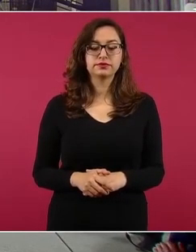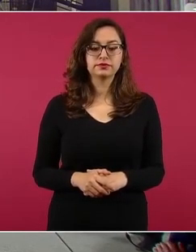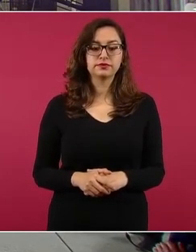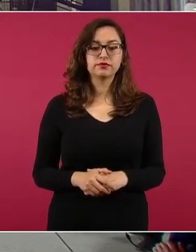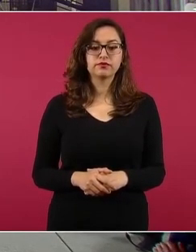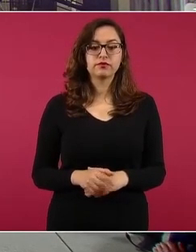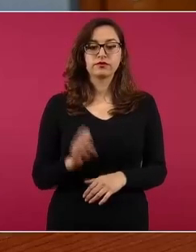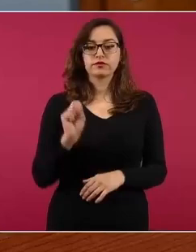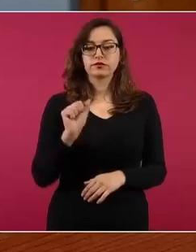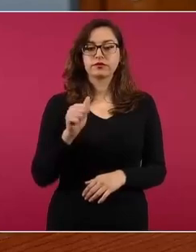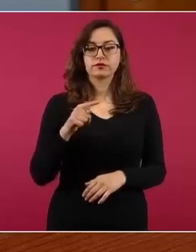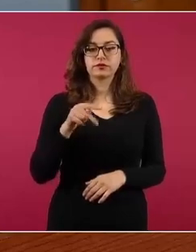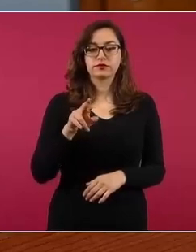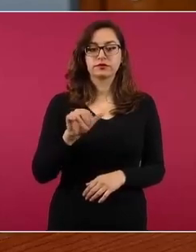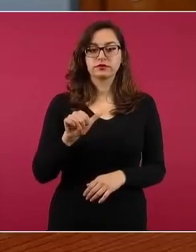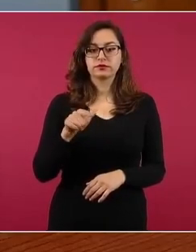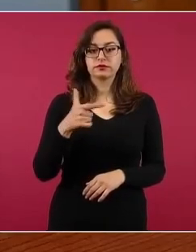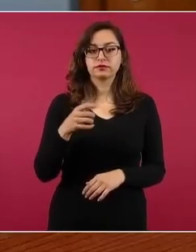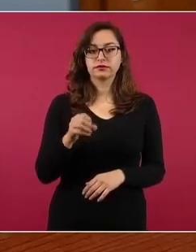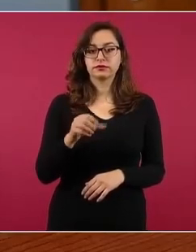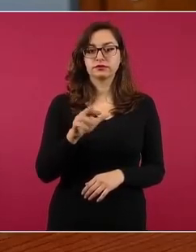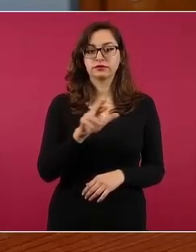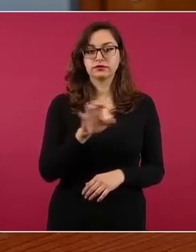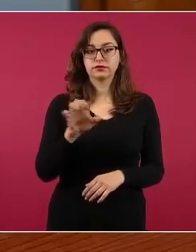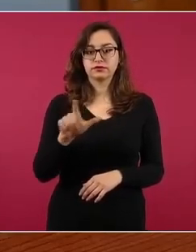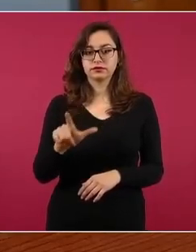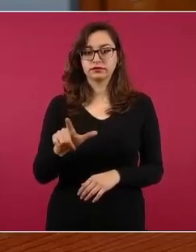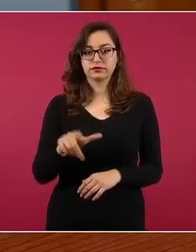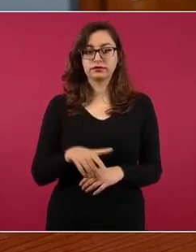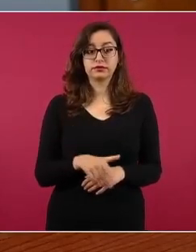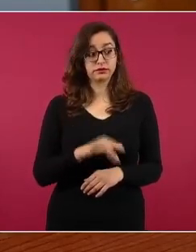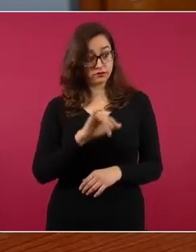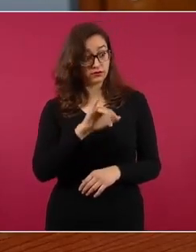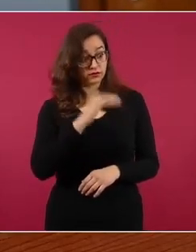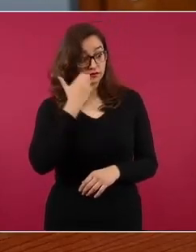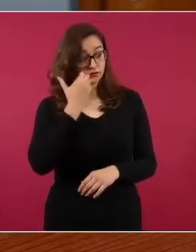¿Santiago Cril? ¿Sí dijo?